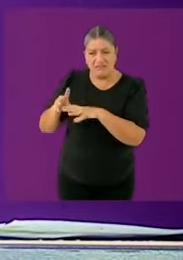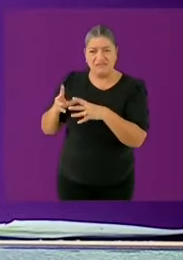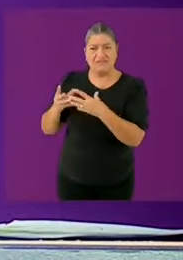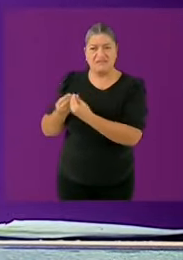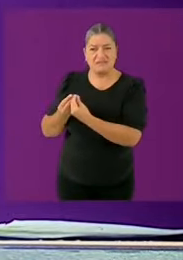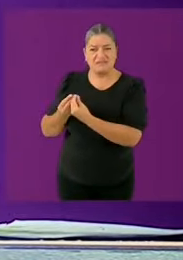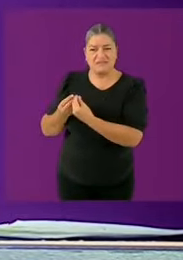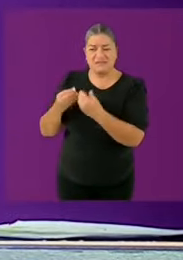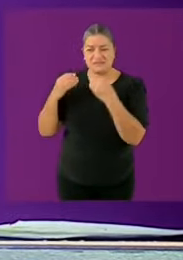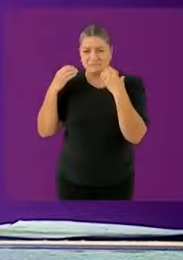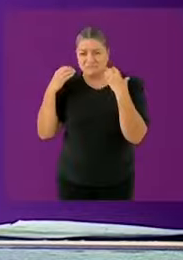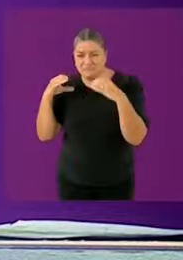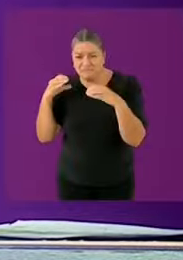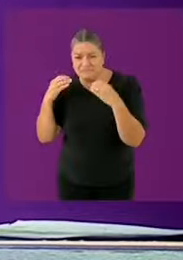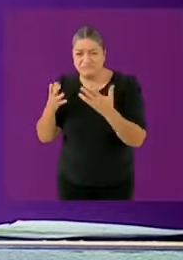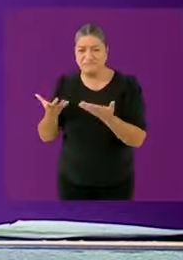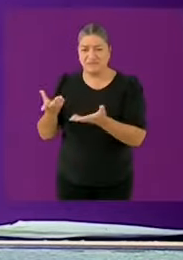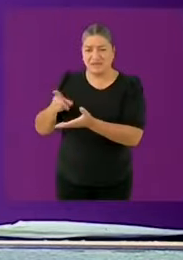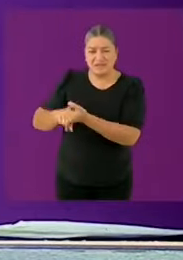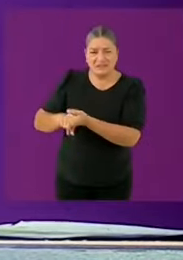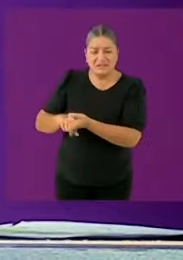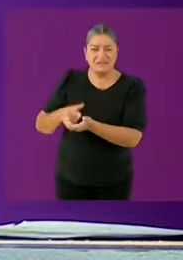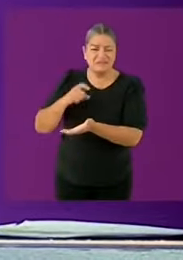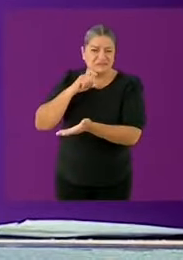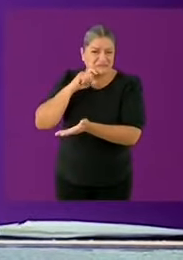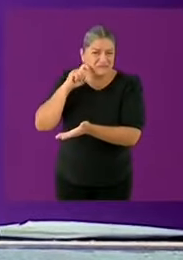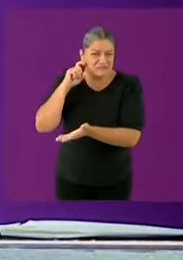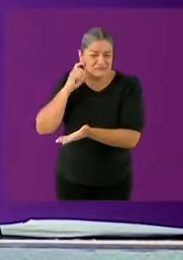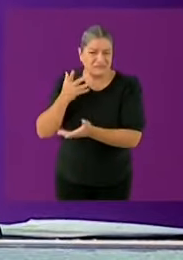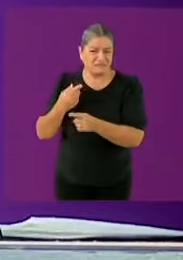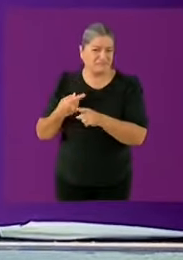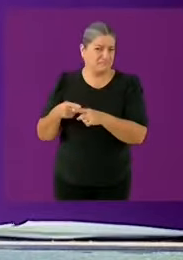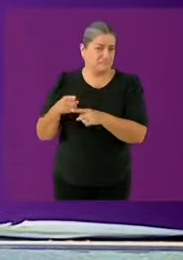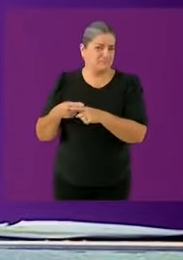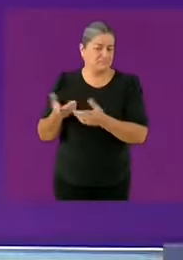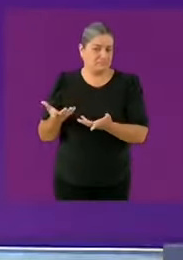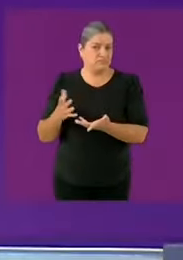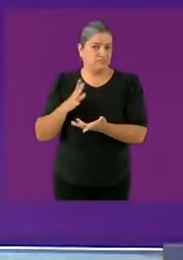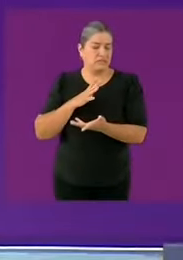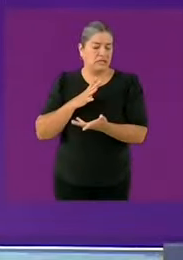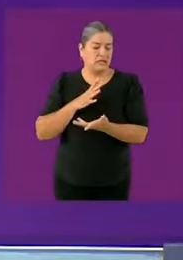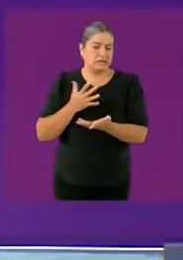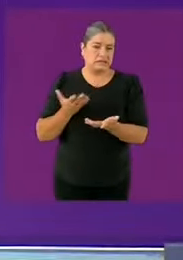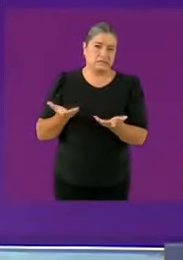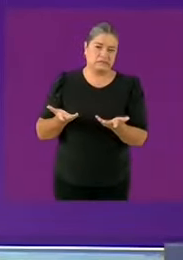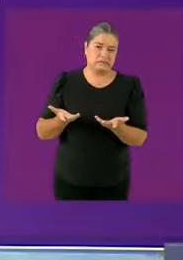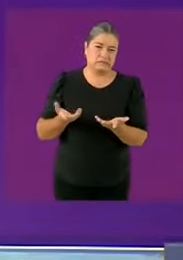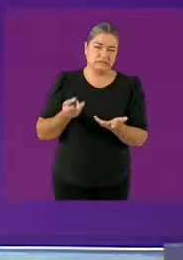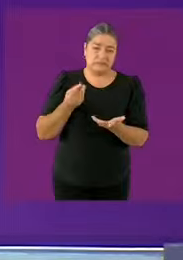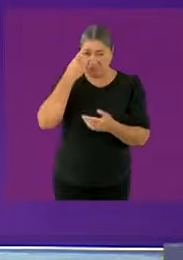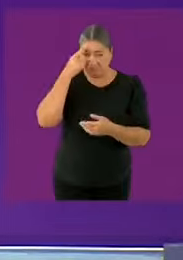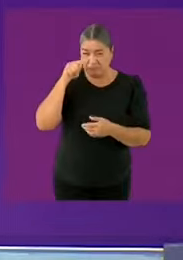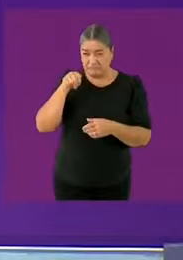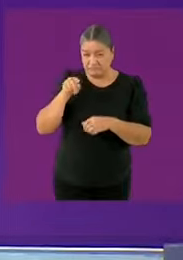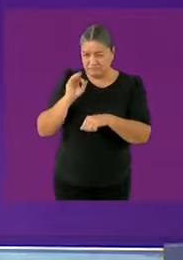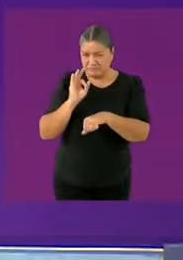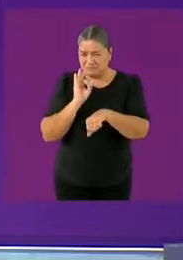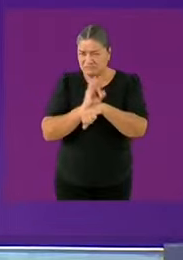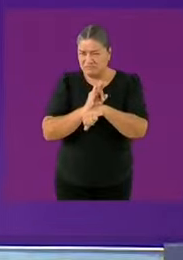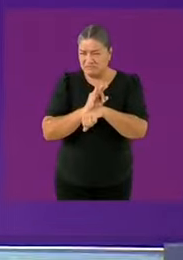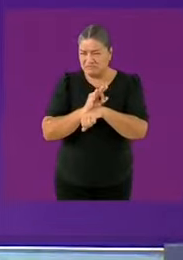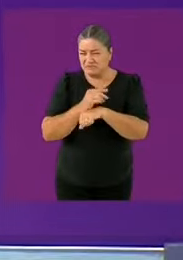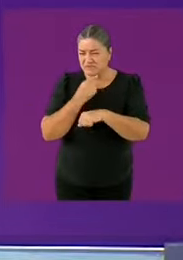su gobierno candidata Claudia Sheinman en torno a la protección de niñas y de niños? Para la protección de niñas y de niños uno de los